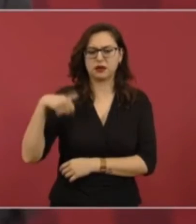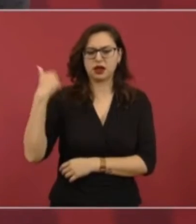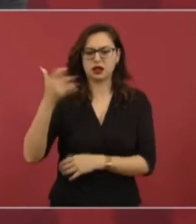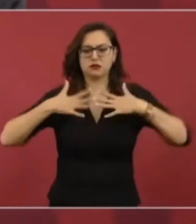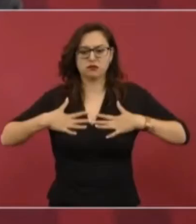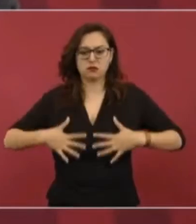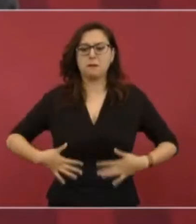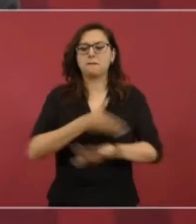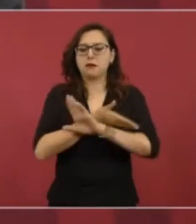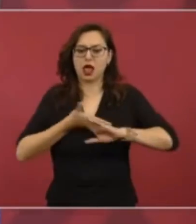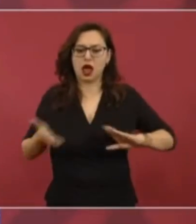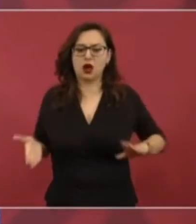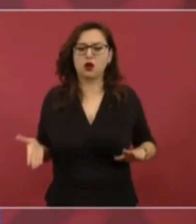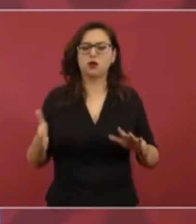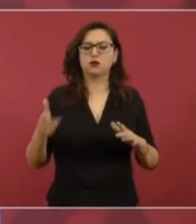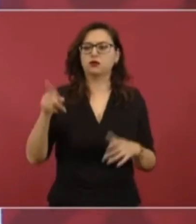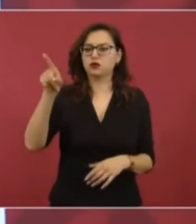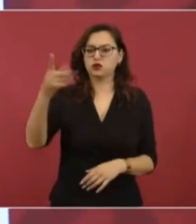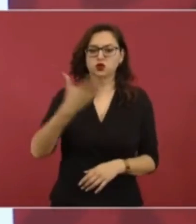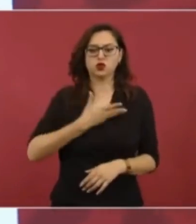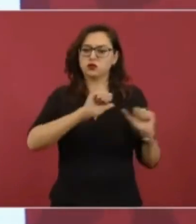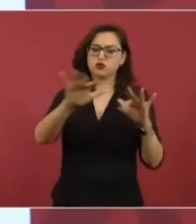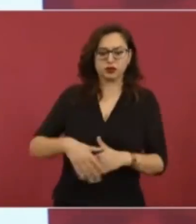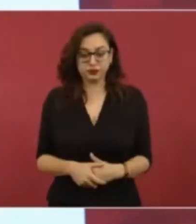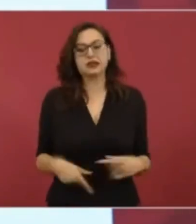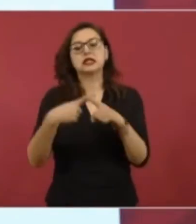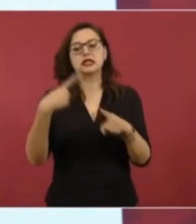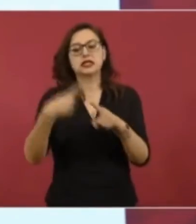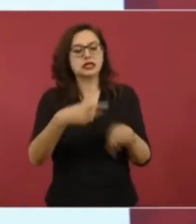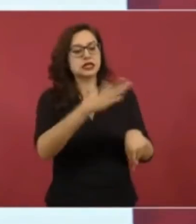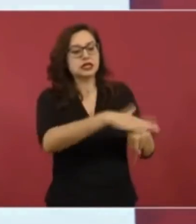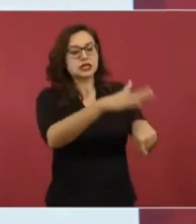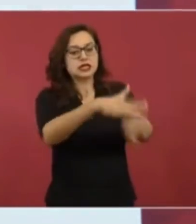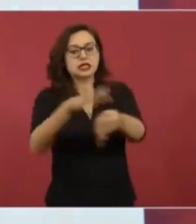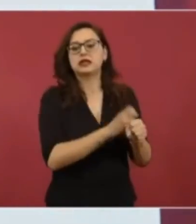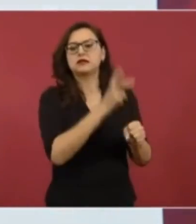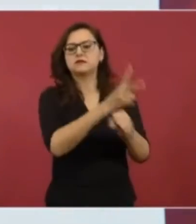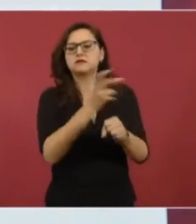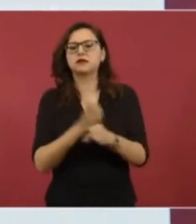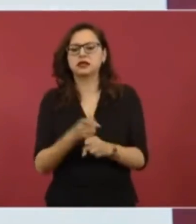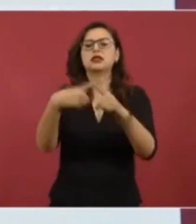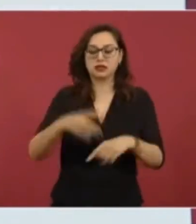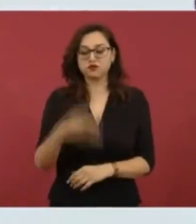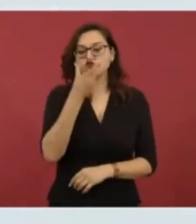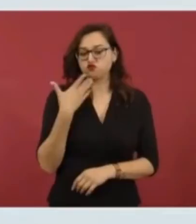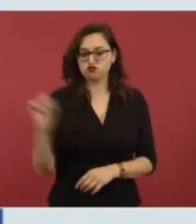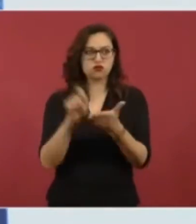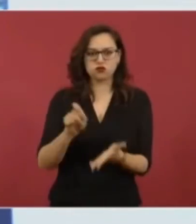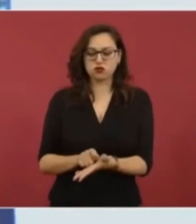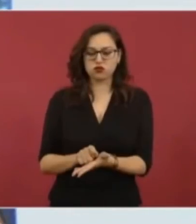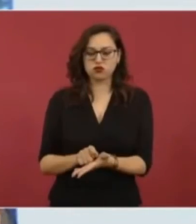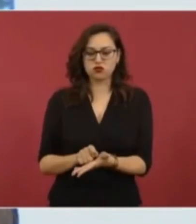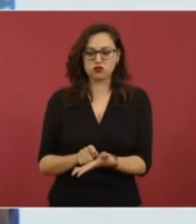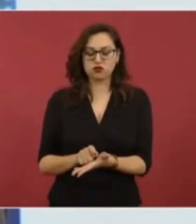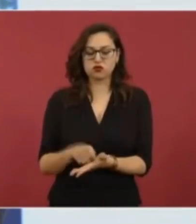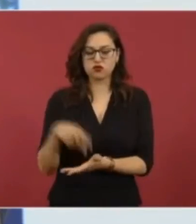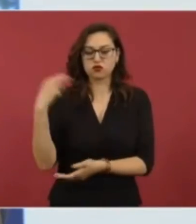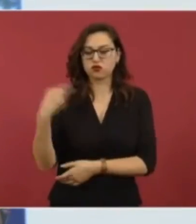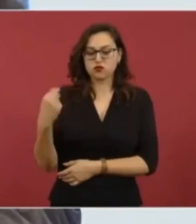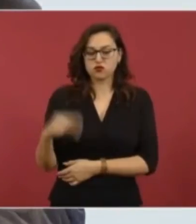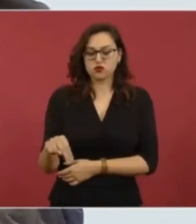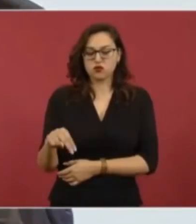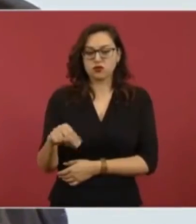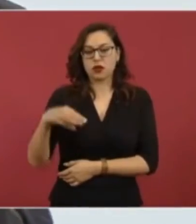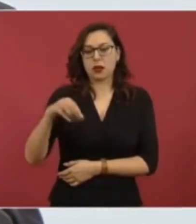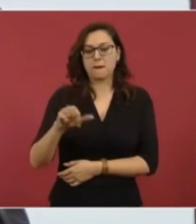blanco aquí. ¿Quién convoca un escritor que se llama